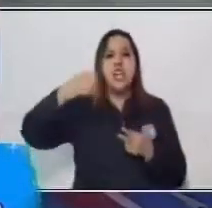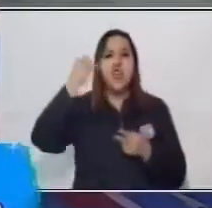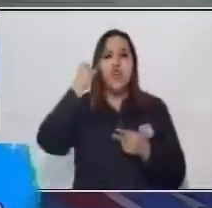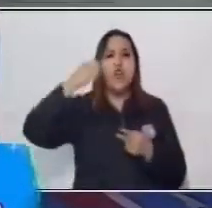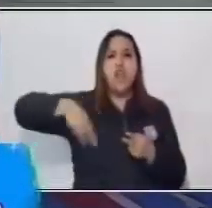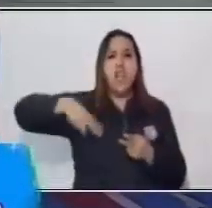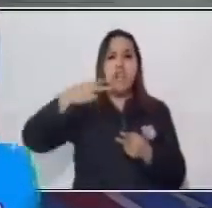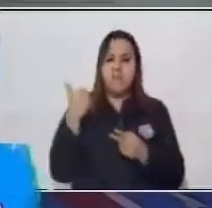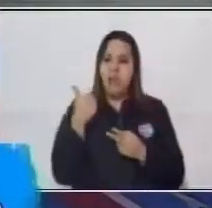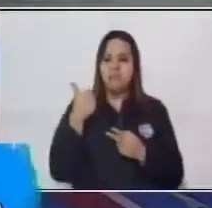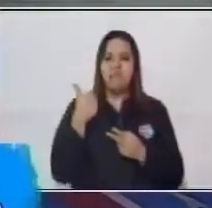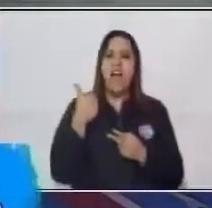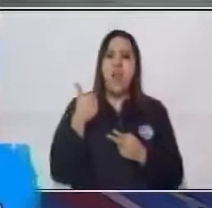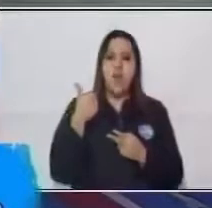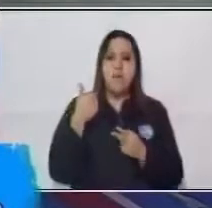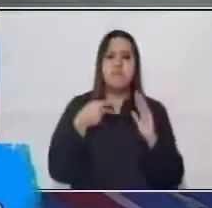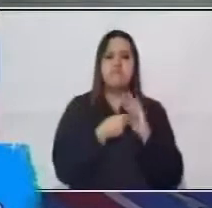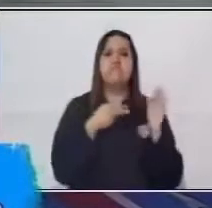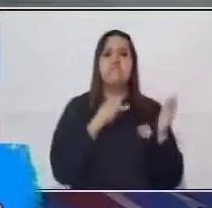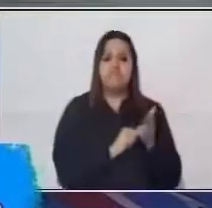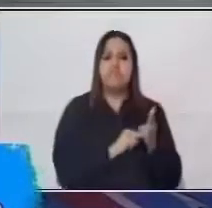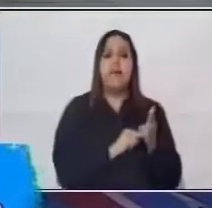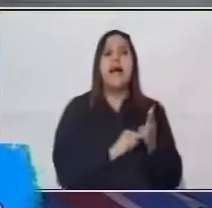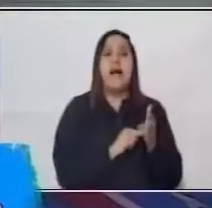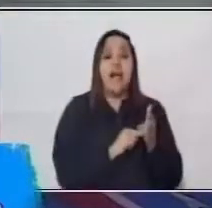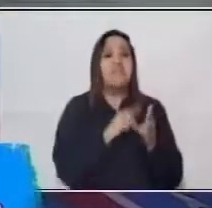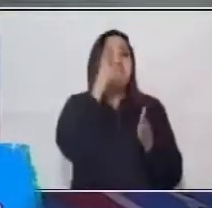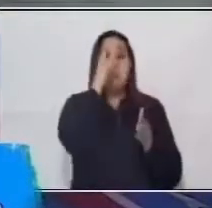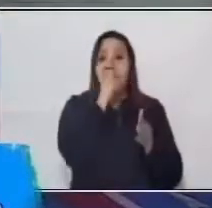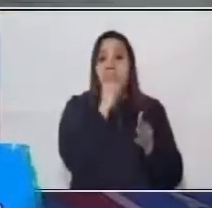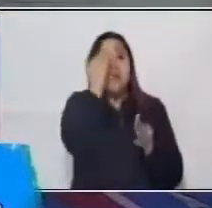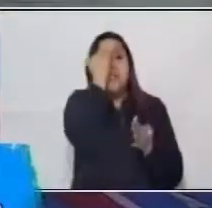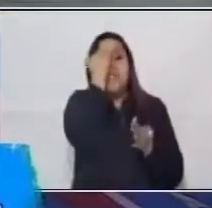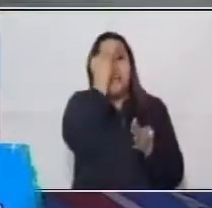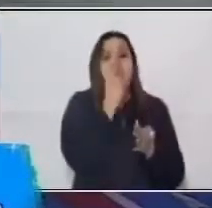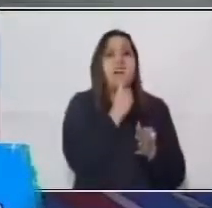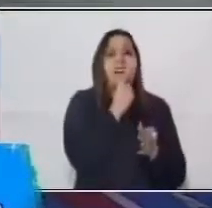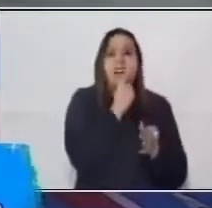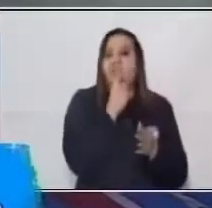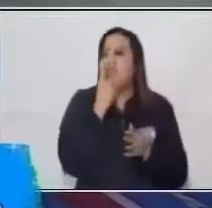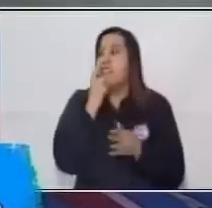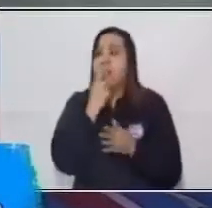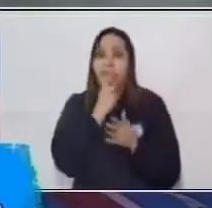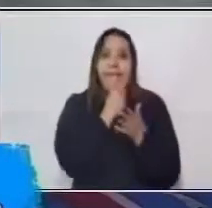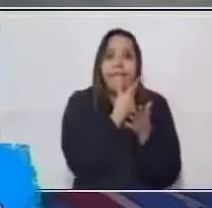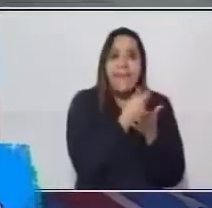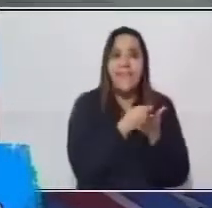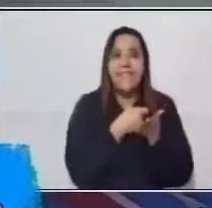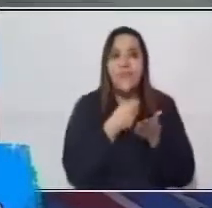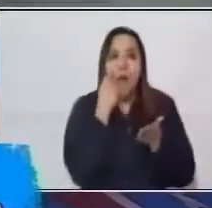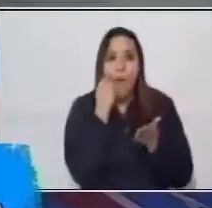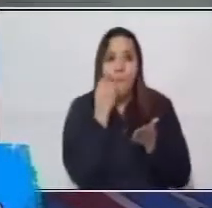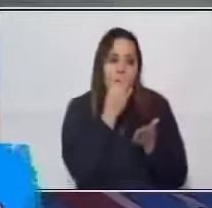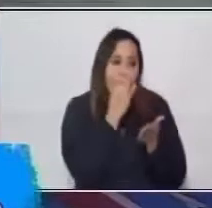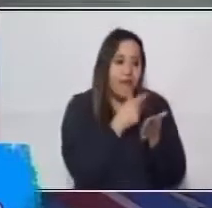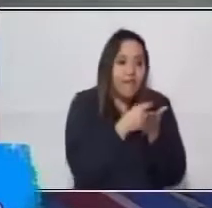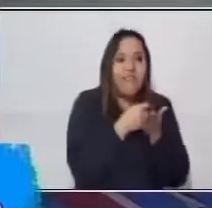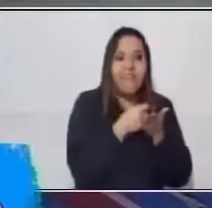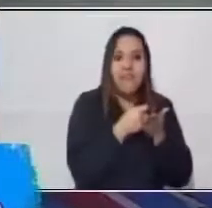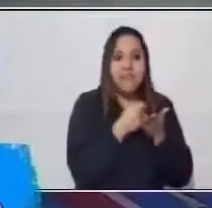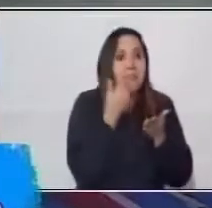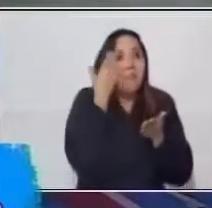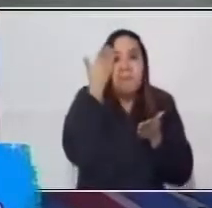autor o qué persona fue la que empezó a contar estas historias, así que no tenemos como